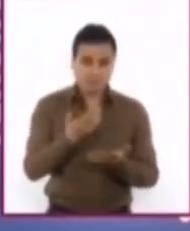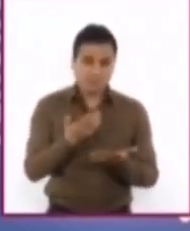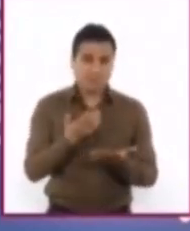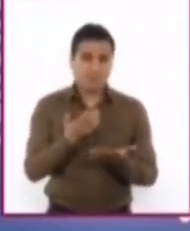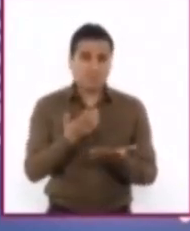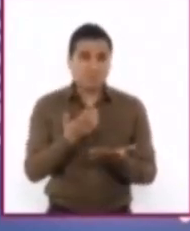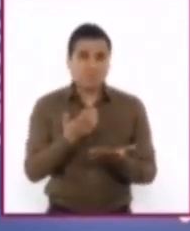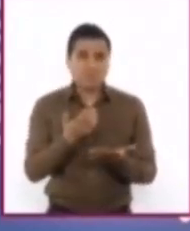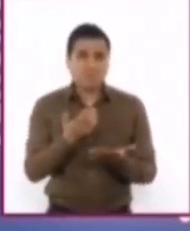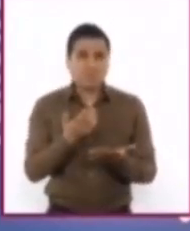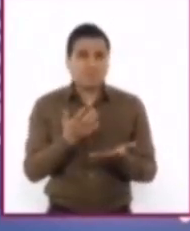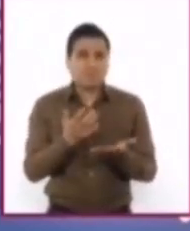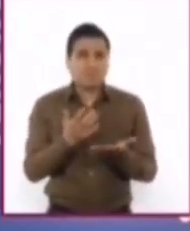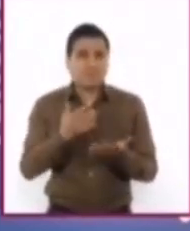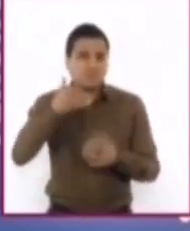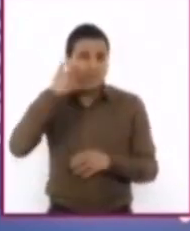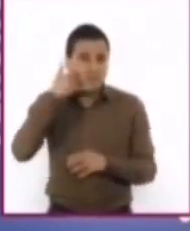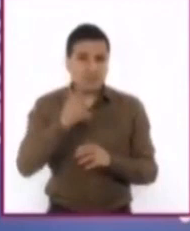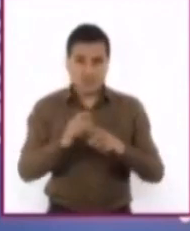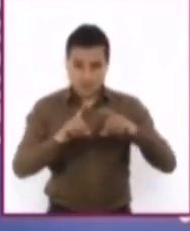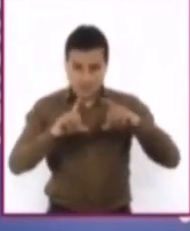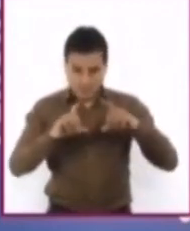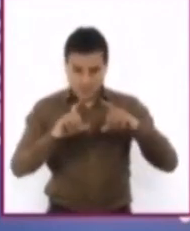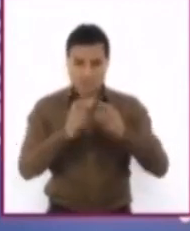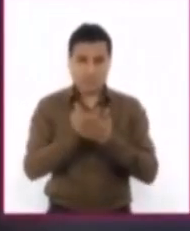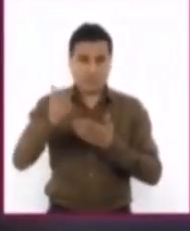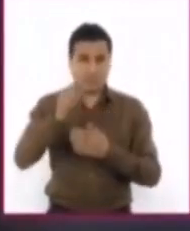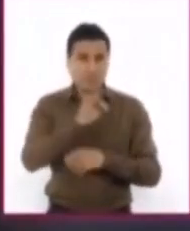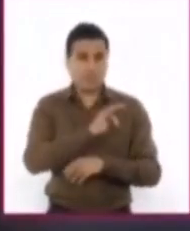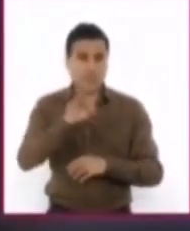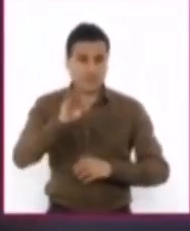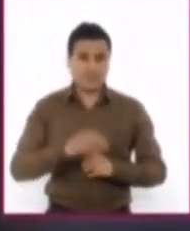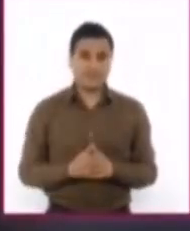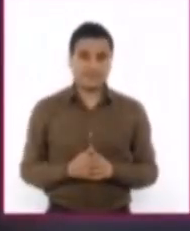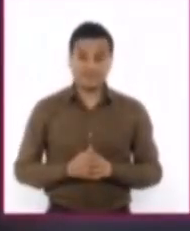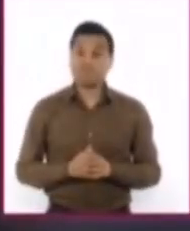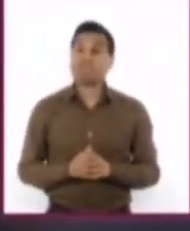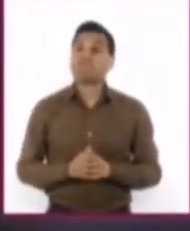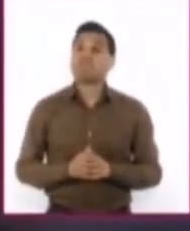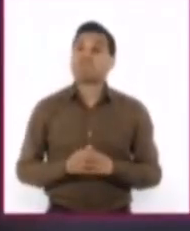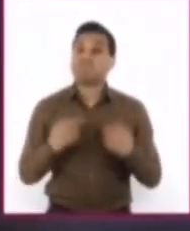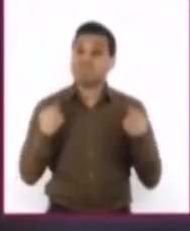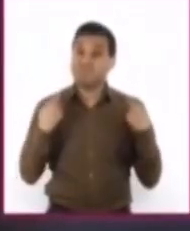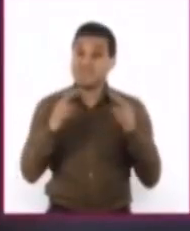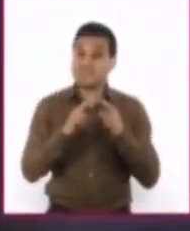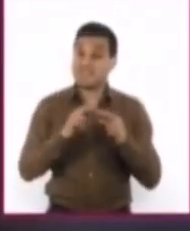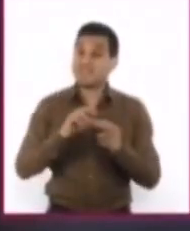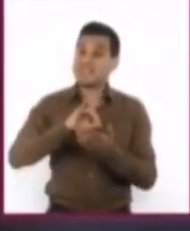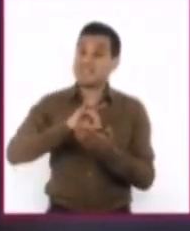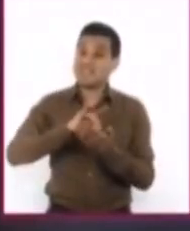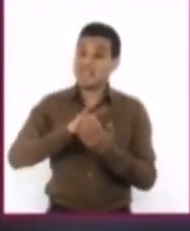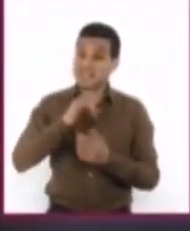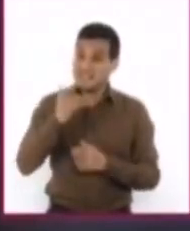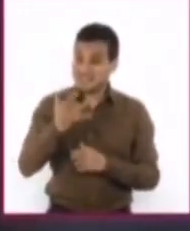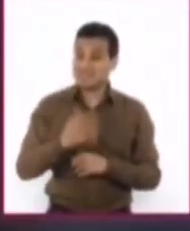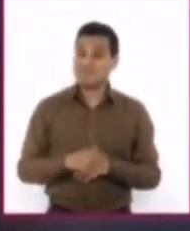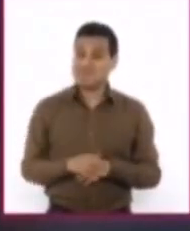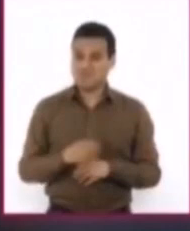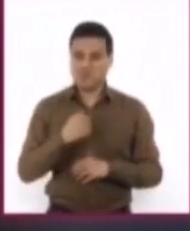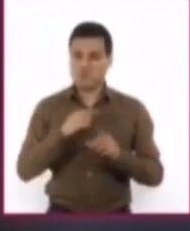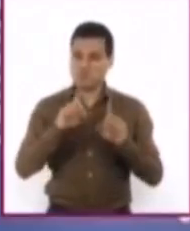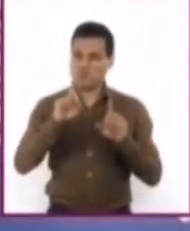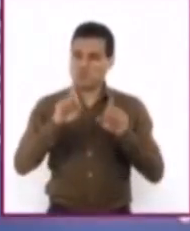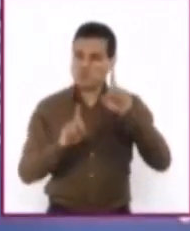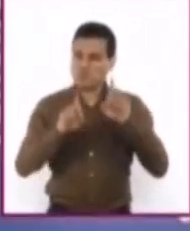porque ya se ha posicionado como medio de pago. Maestra Denise, sinceramente todavía tengo un poco de